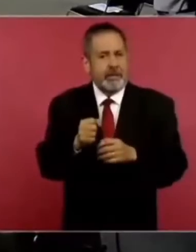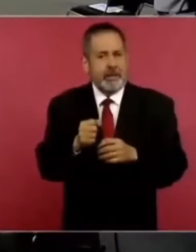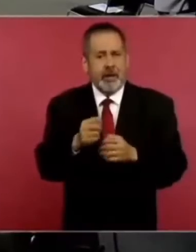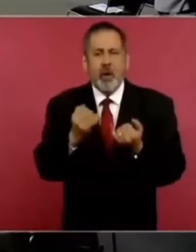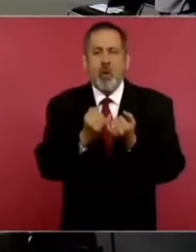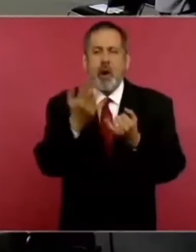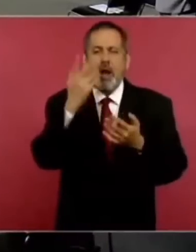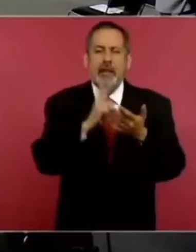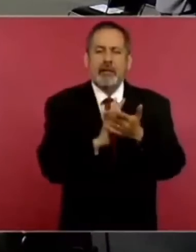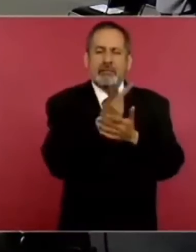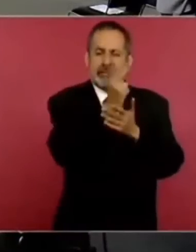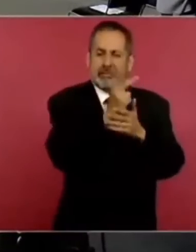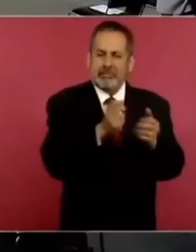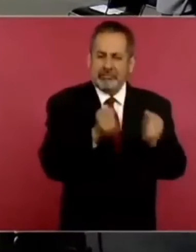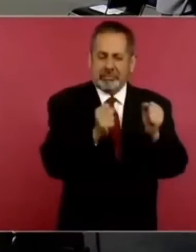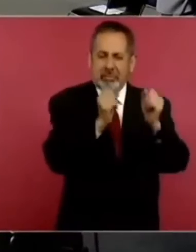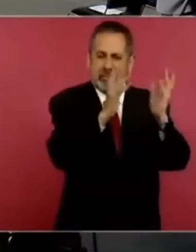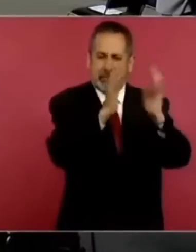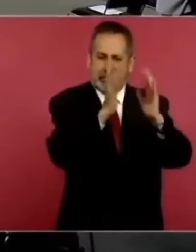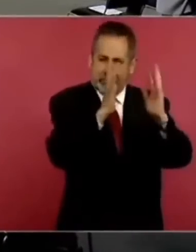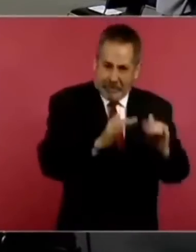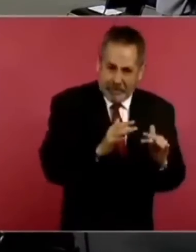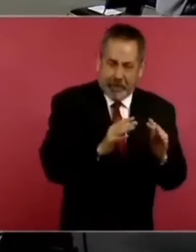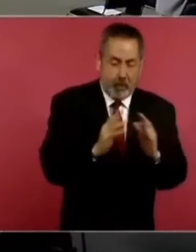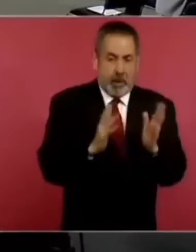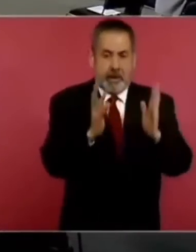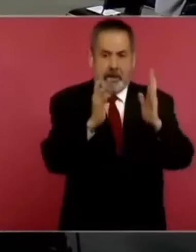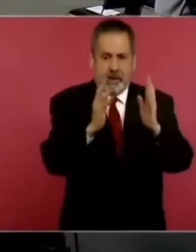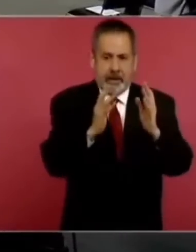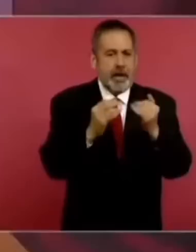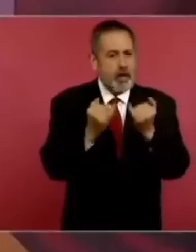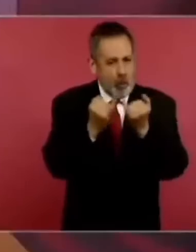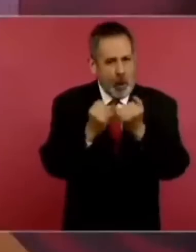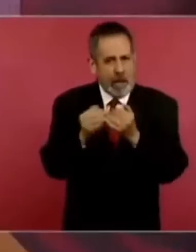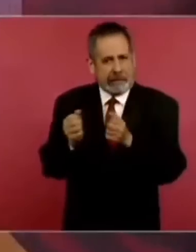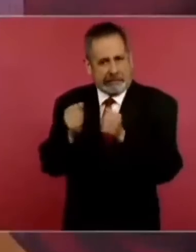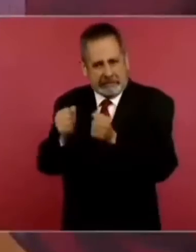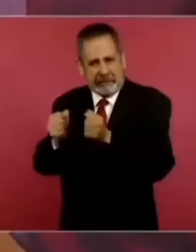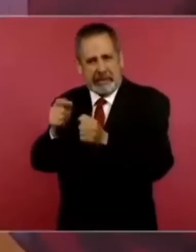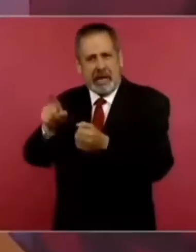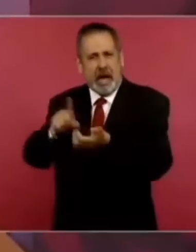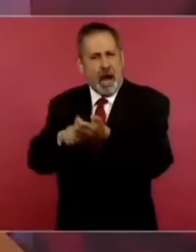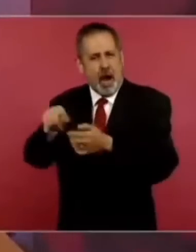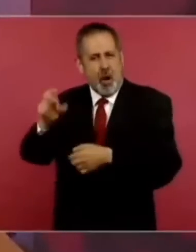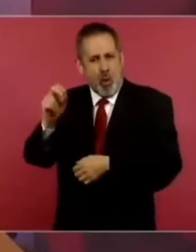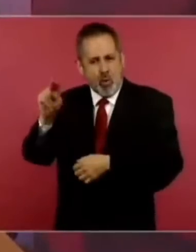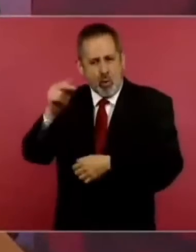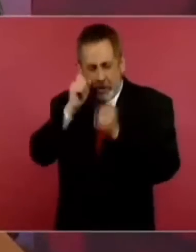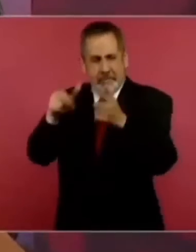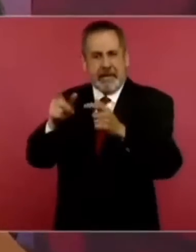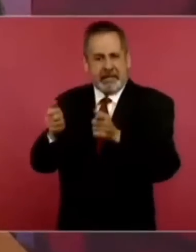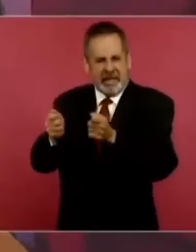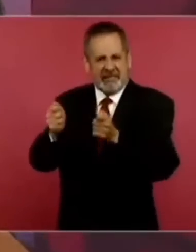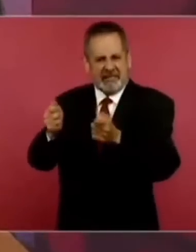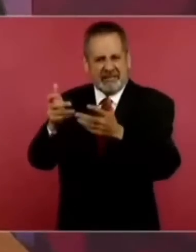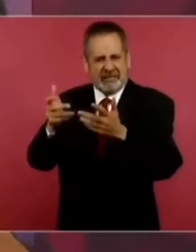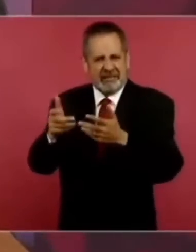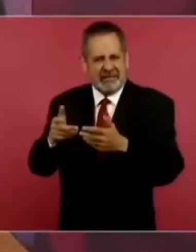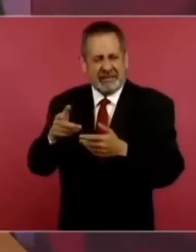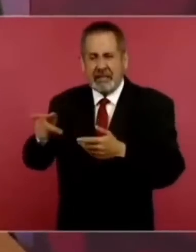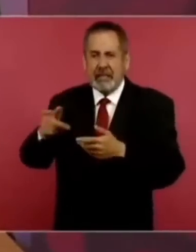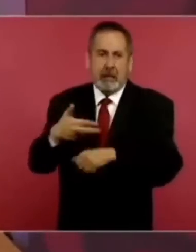al gajo para que despierten. Están muy